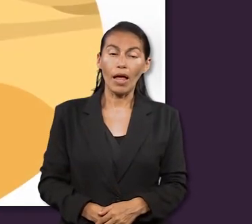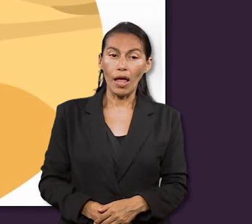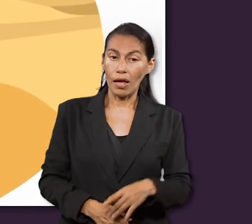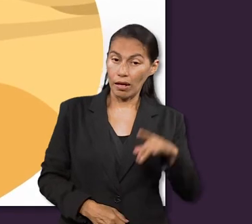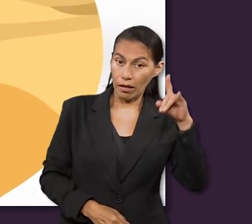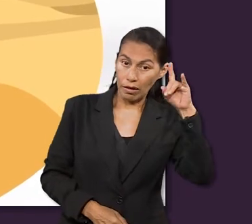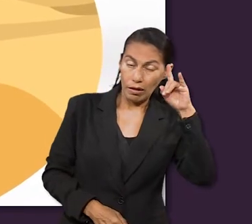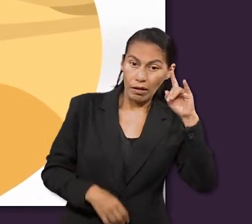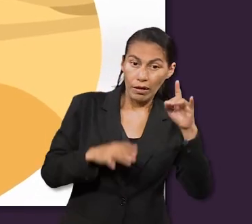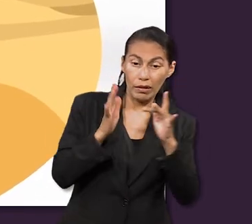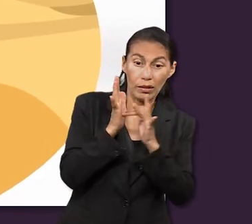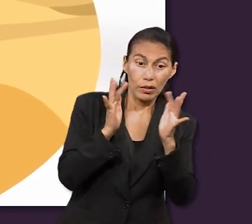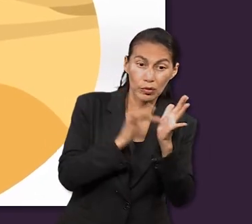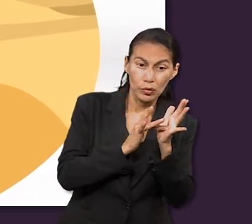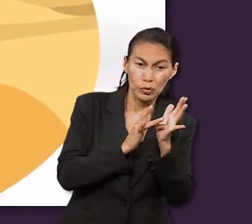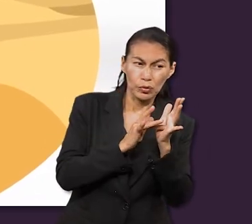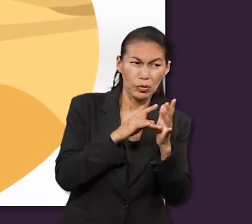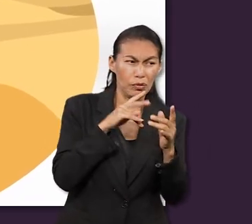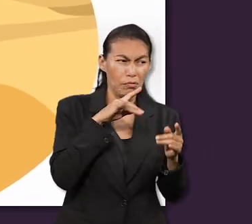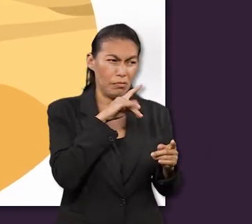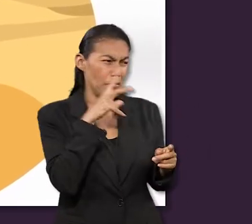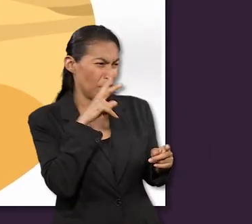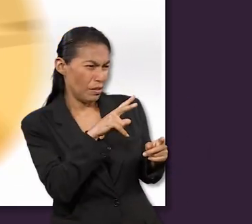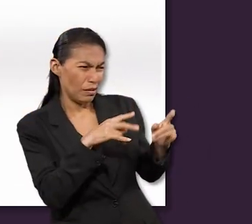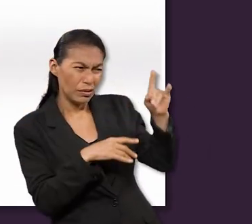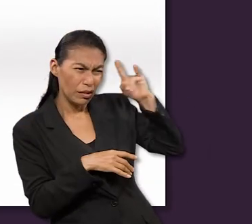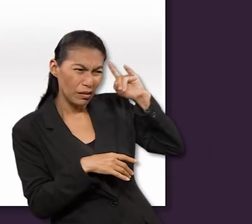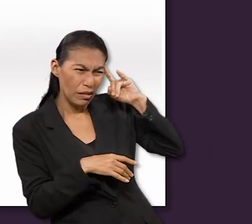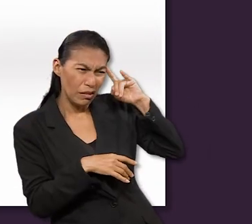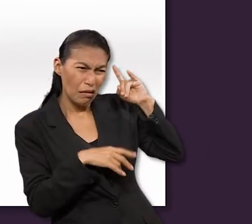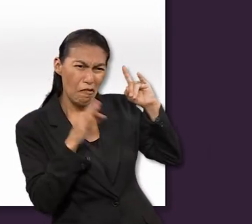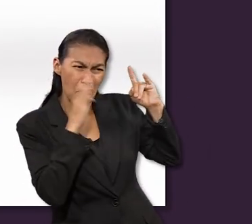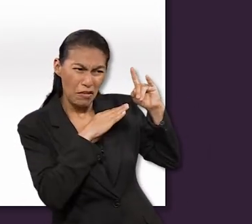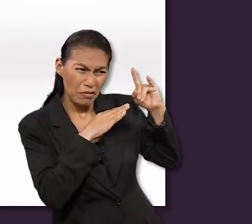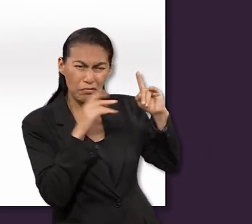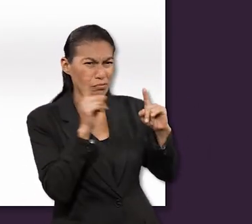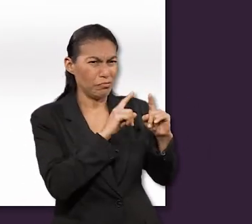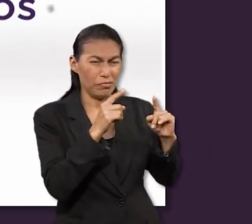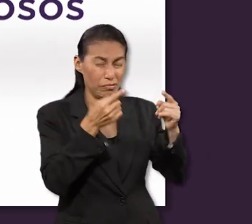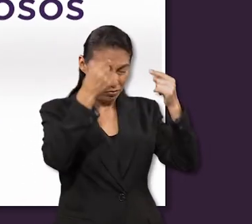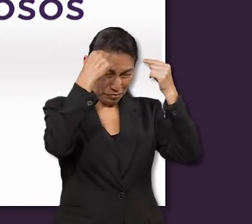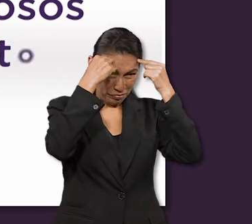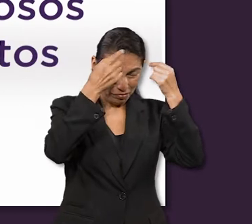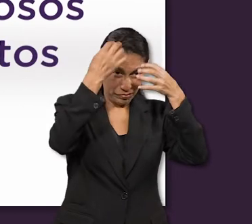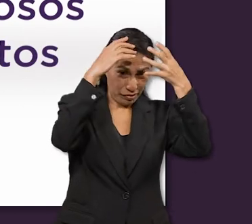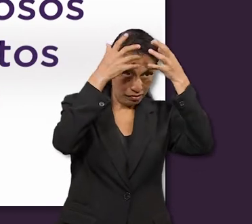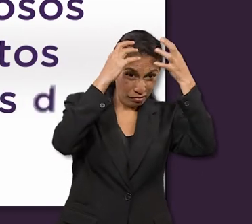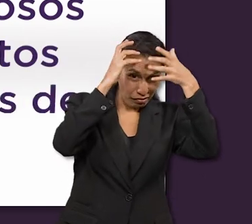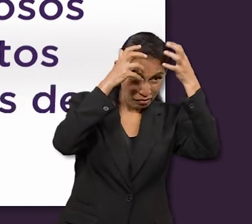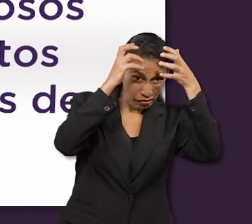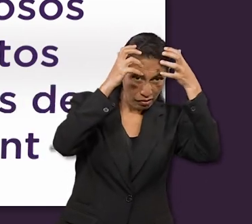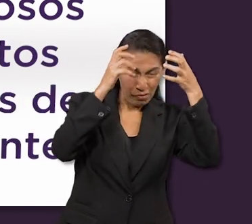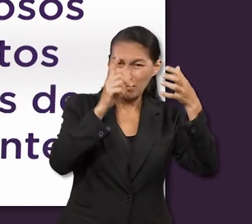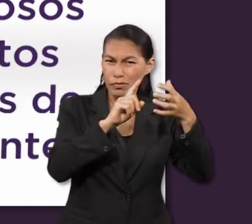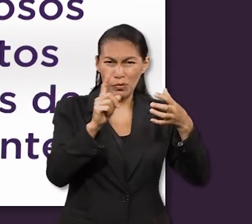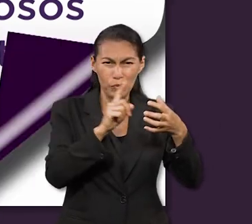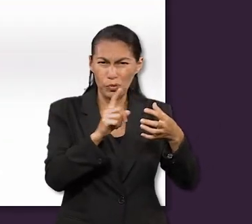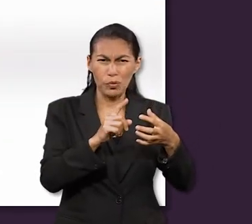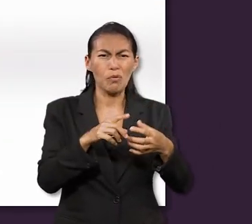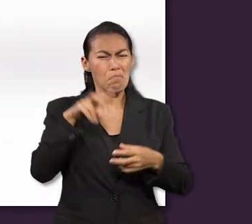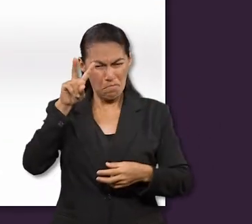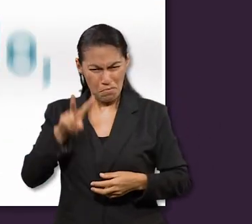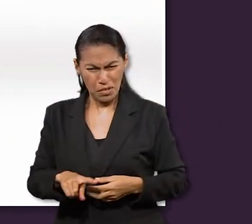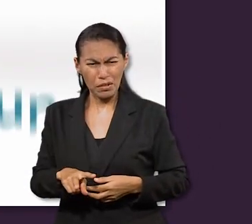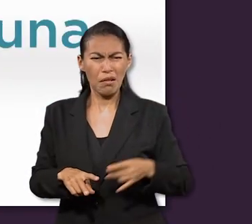Para Jesús, Satanás era un ser real, no un símbolo de algunos tenebrosos aspectos internos de su mente.